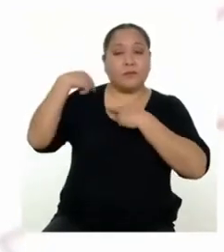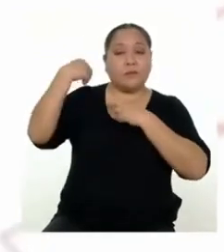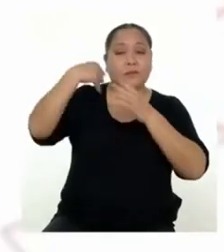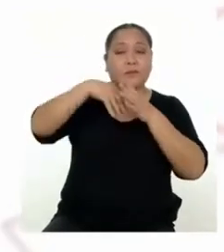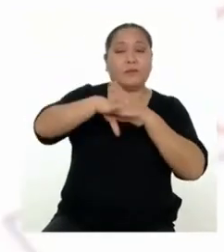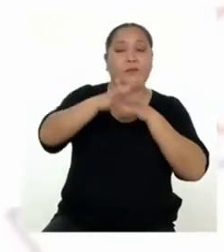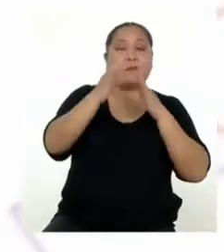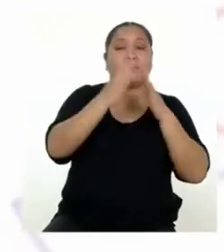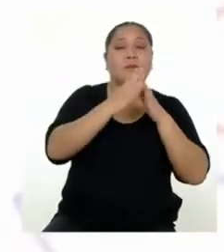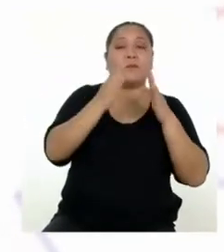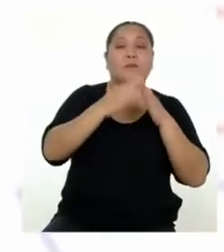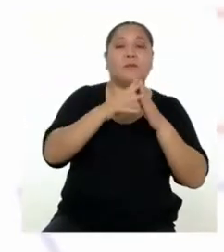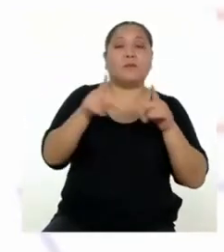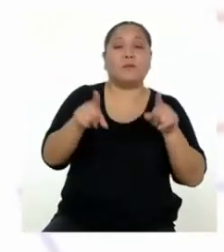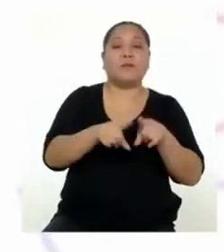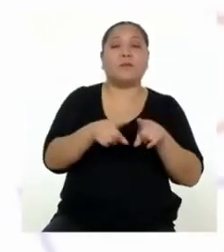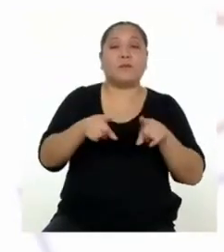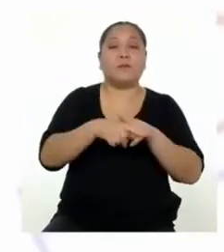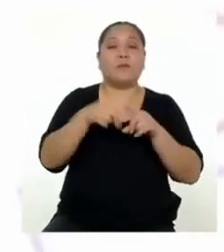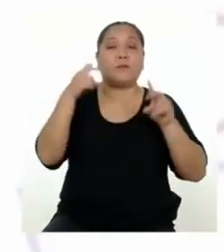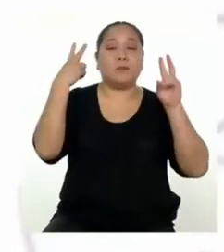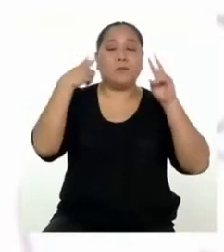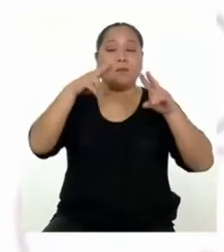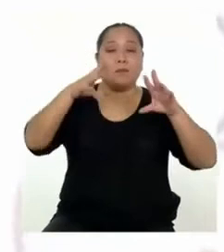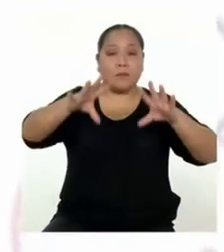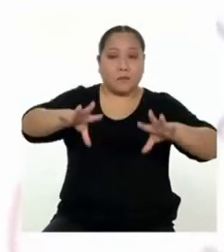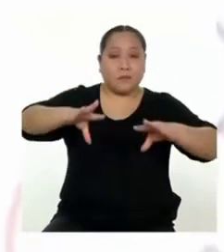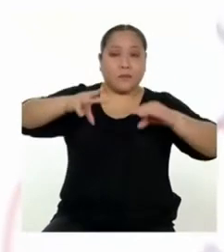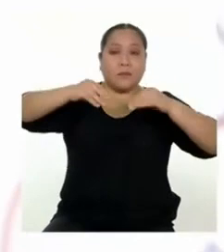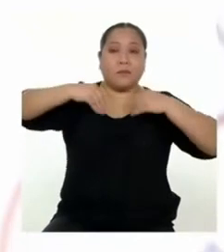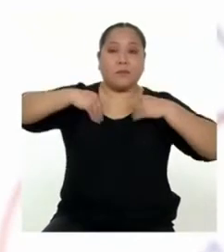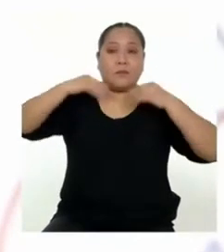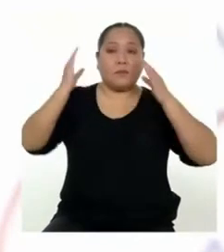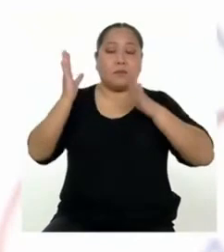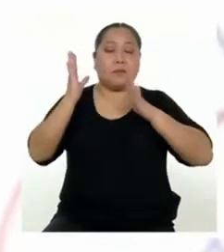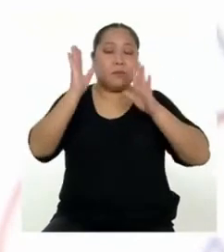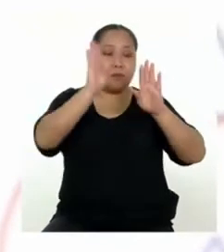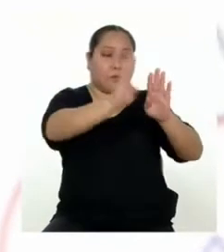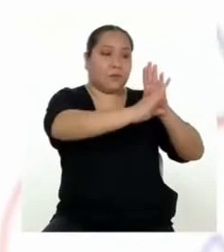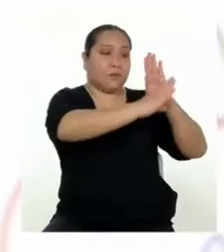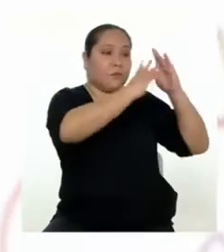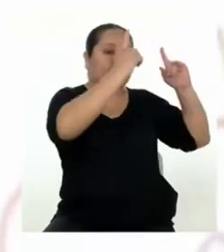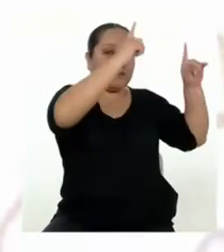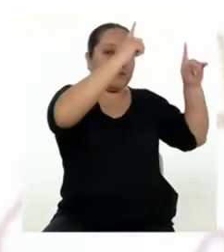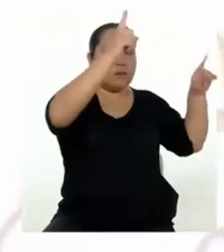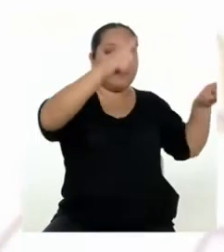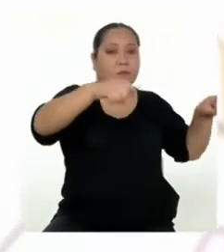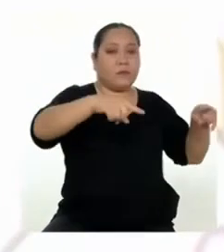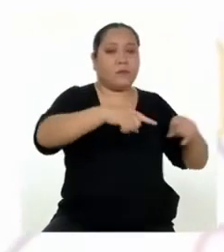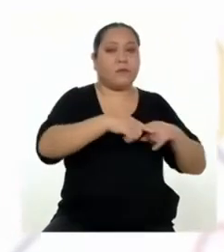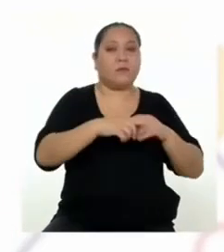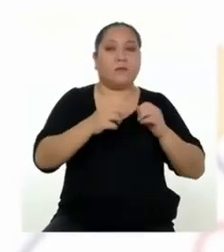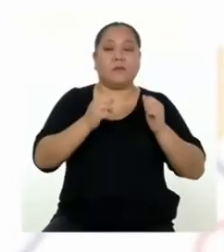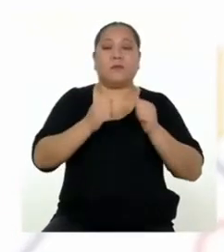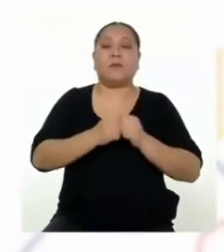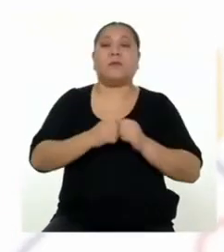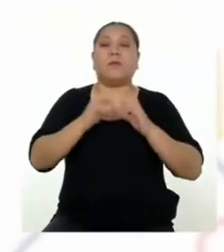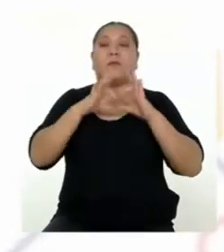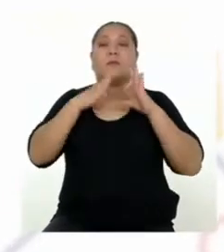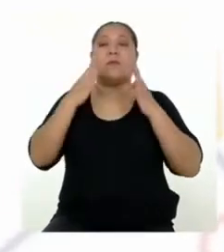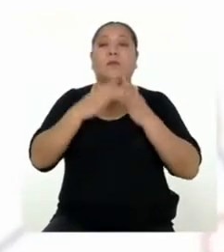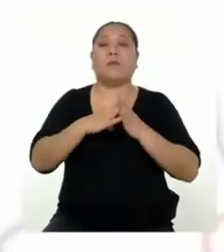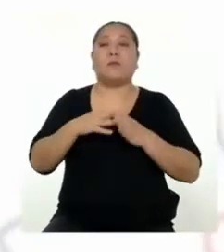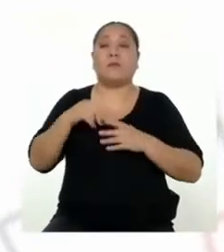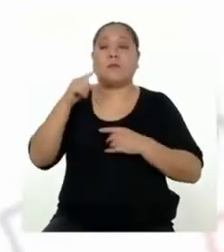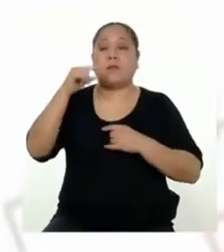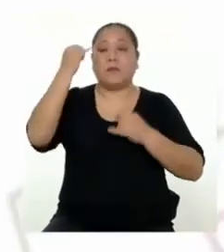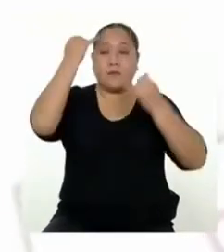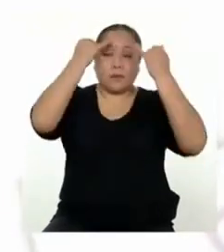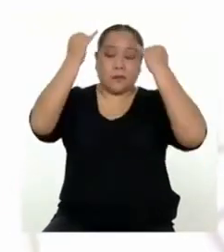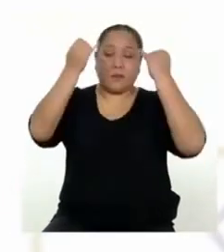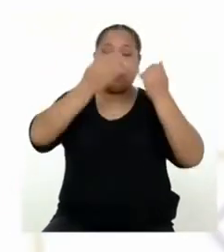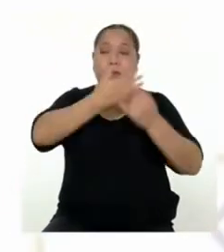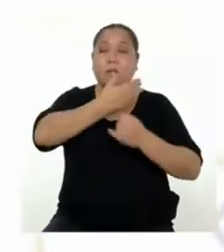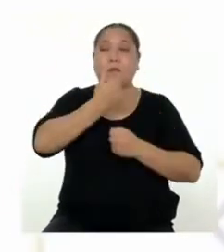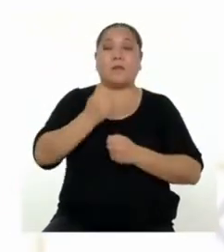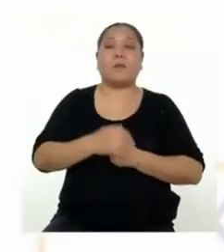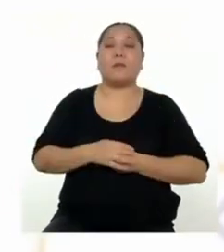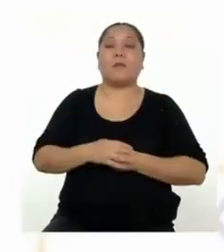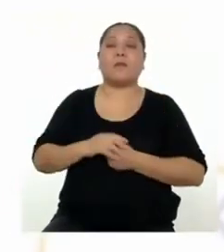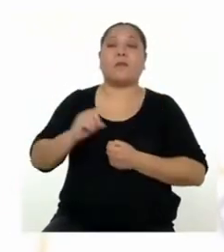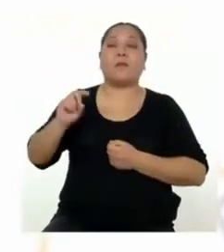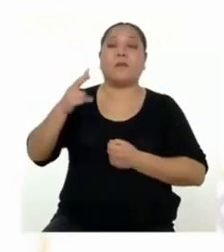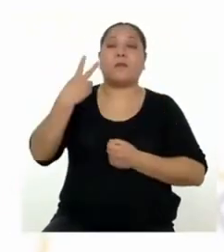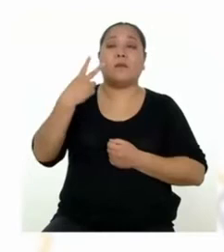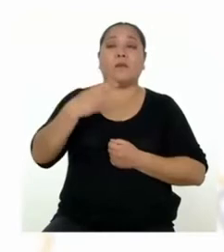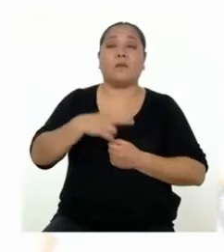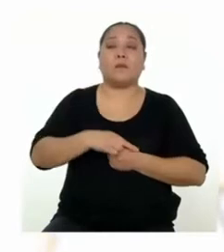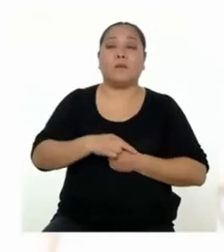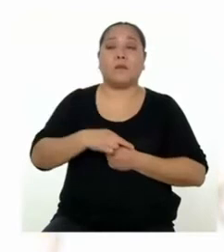hogar. Además, asumimos el reto de elaborar un periódico mural familiar y una propuesta de mejora. Y en el segundo programa